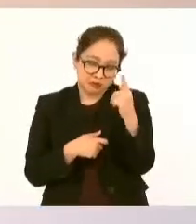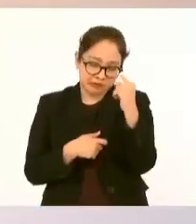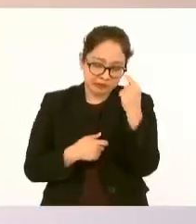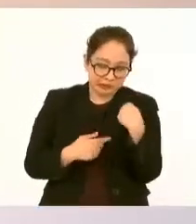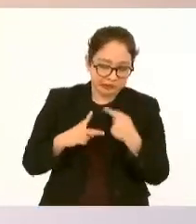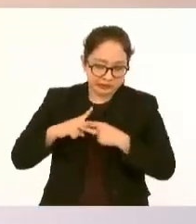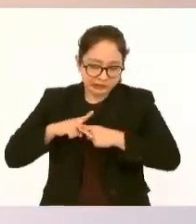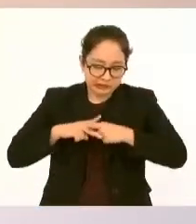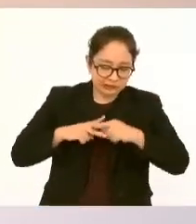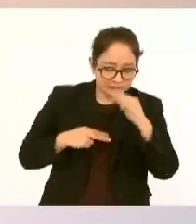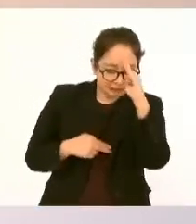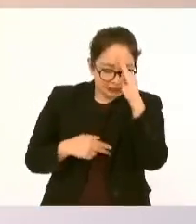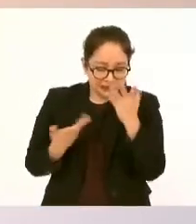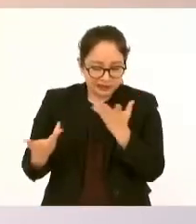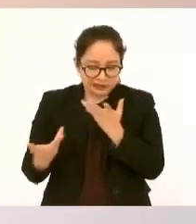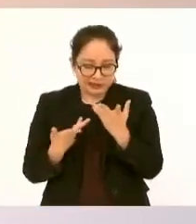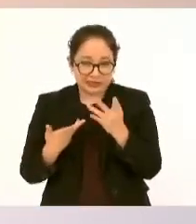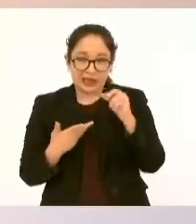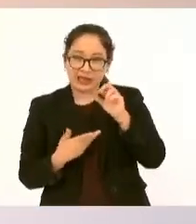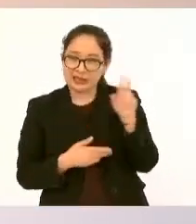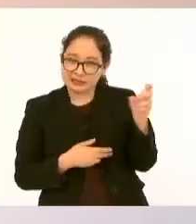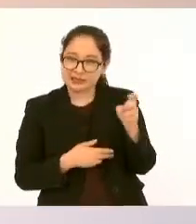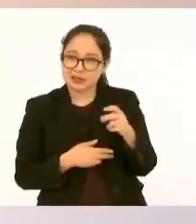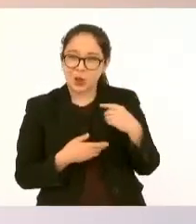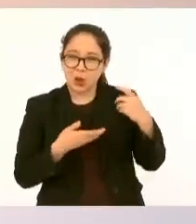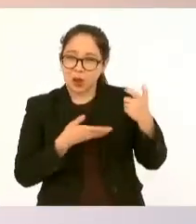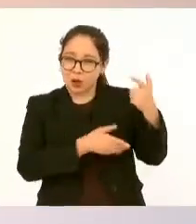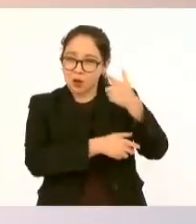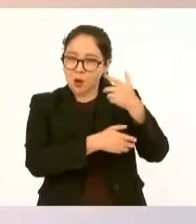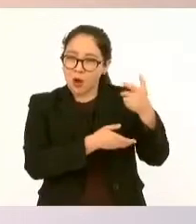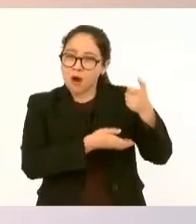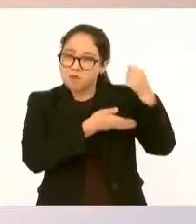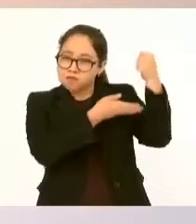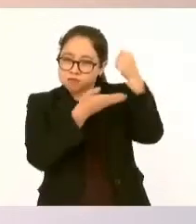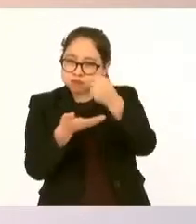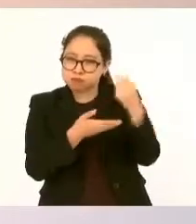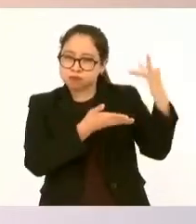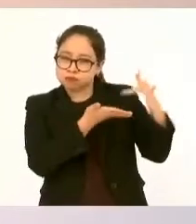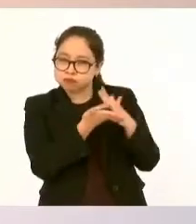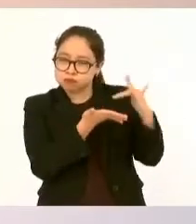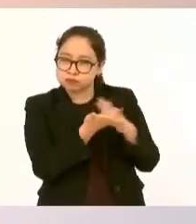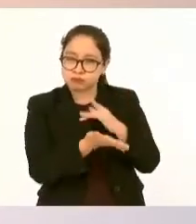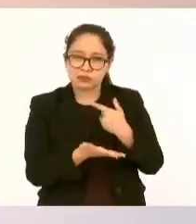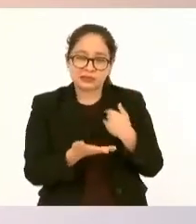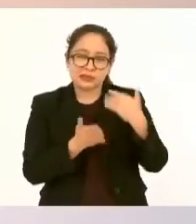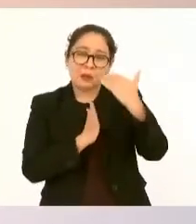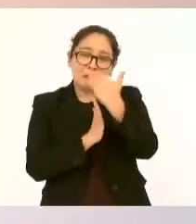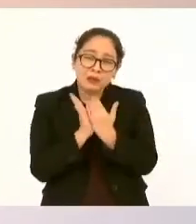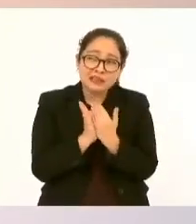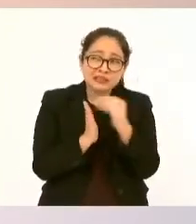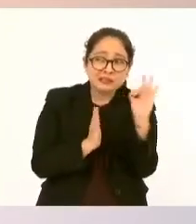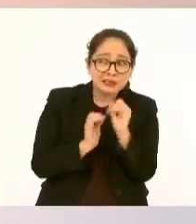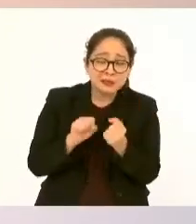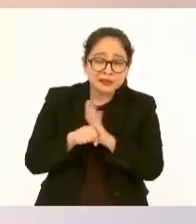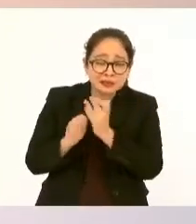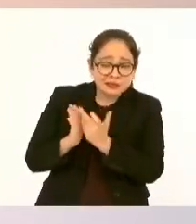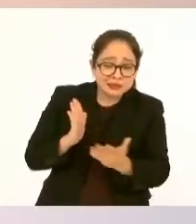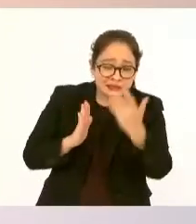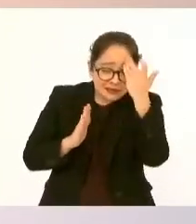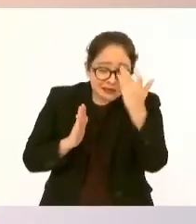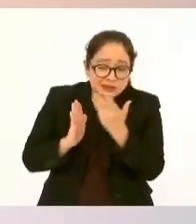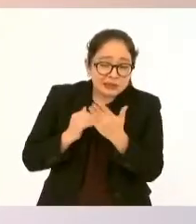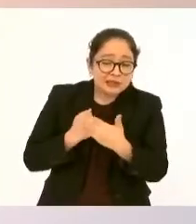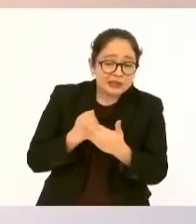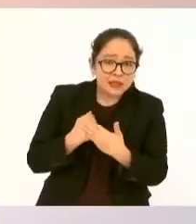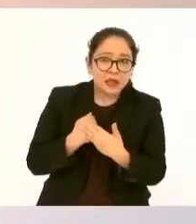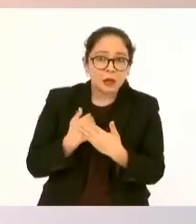caer las remesas, porque en Estados Unidos también están siendo afectados por